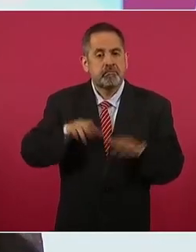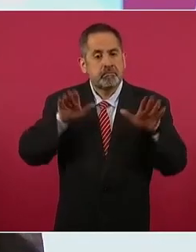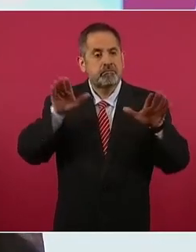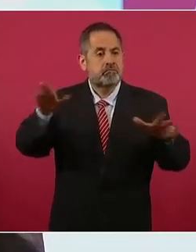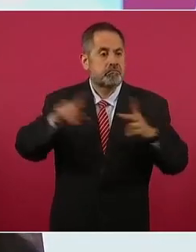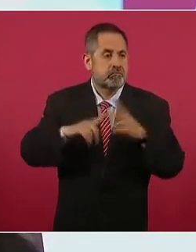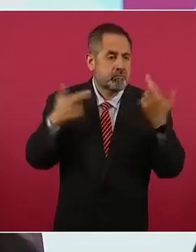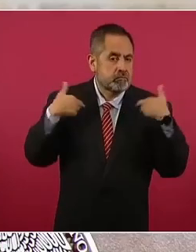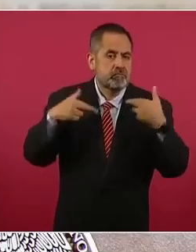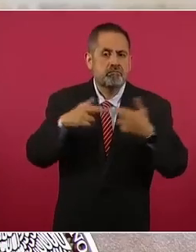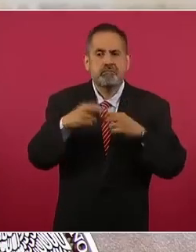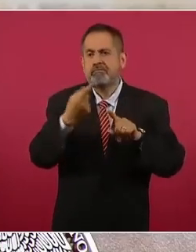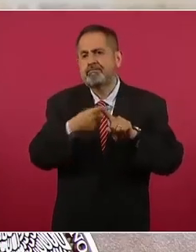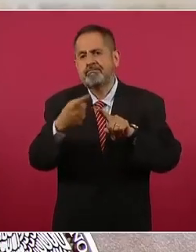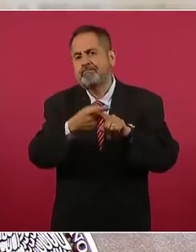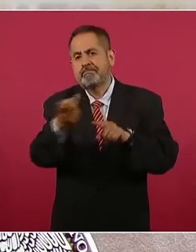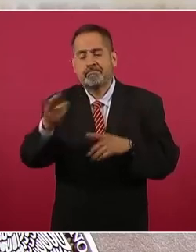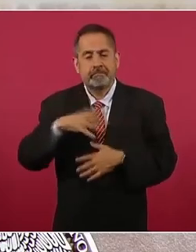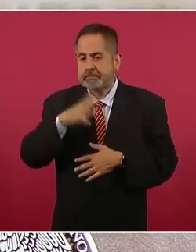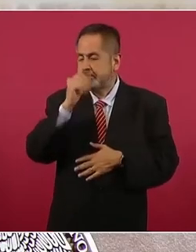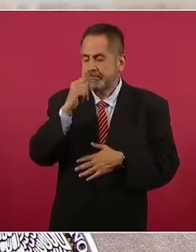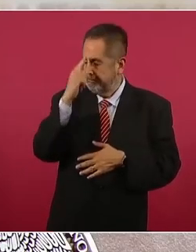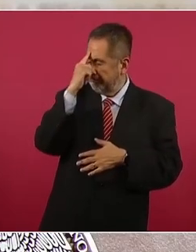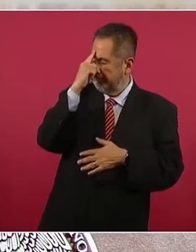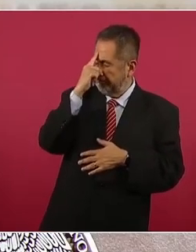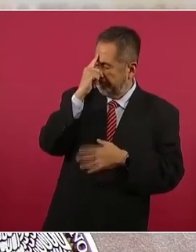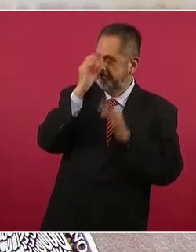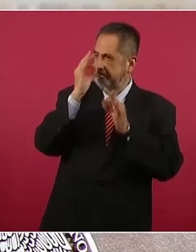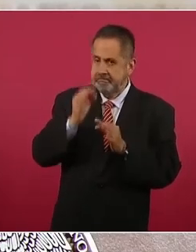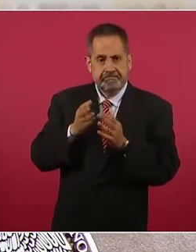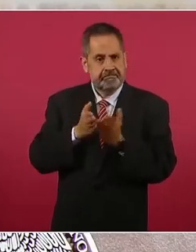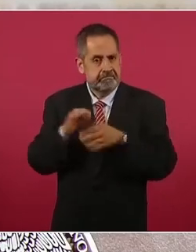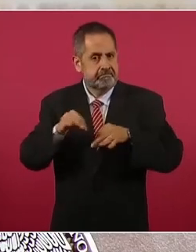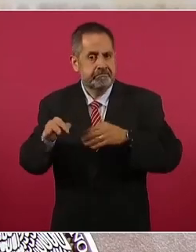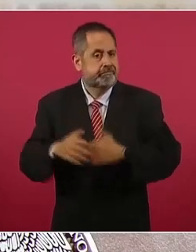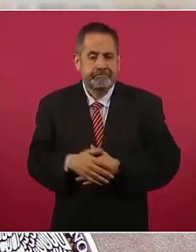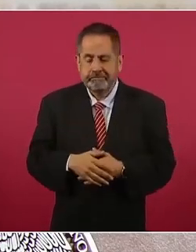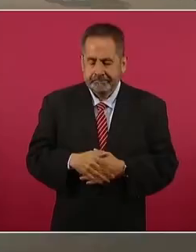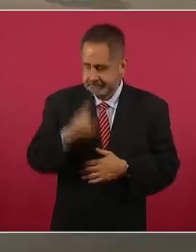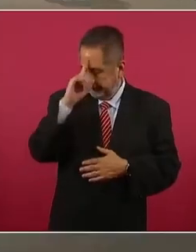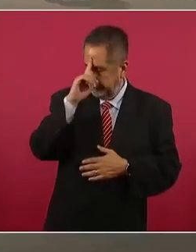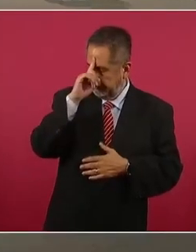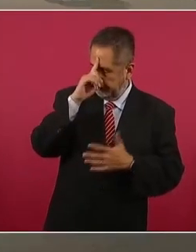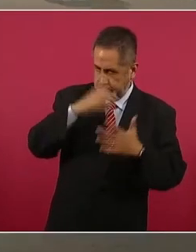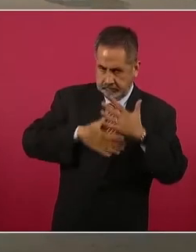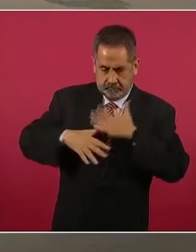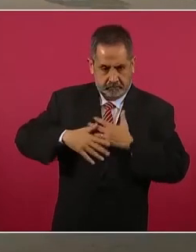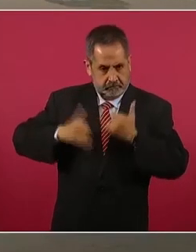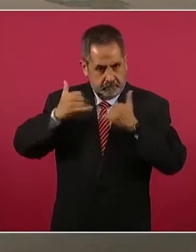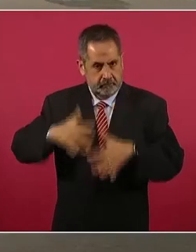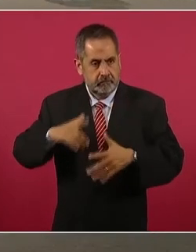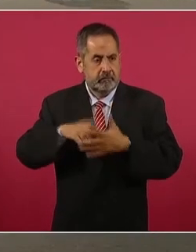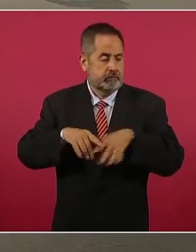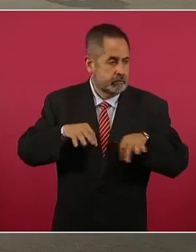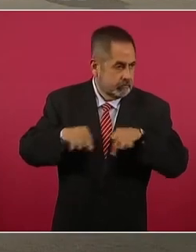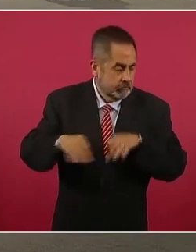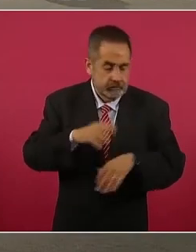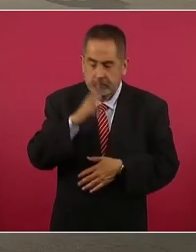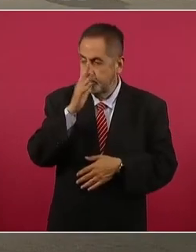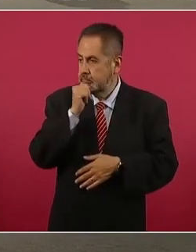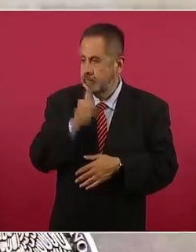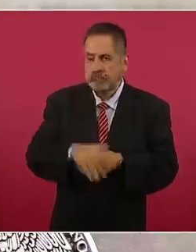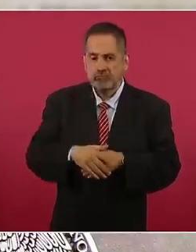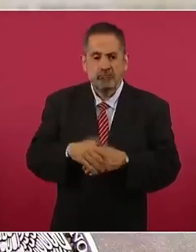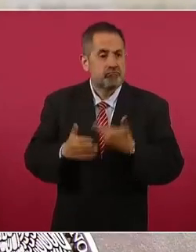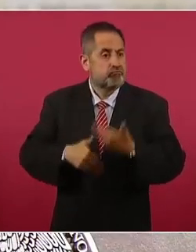empleados y ciertos trabajadores. Incluyen, entre otras, fatiga, disminución en el rendimiento escolar y laboral, menor